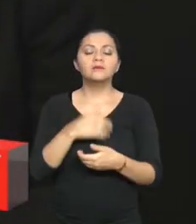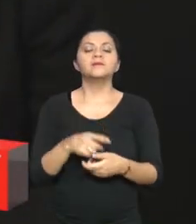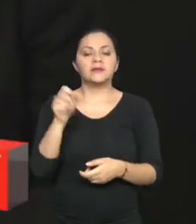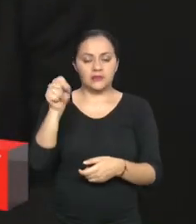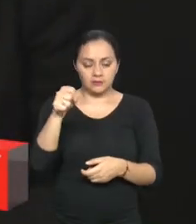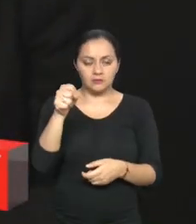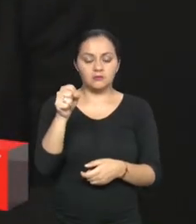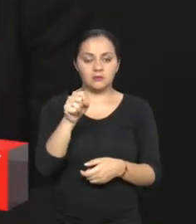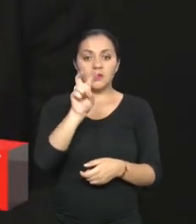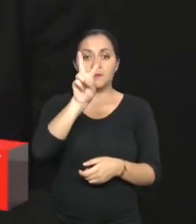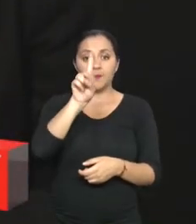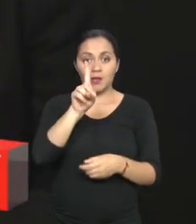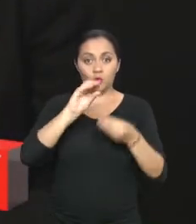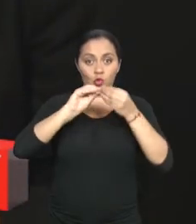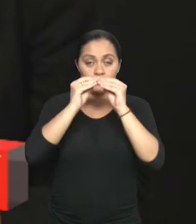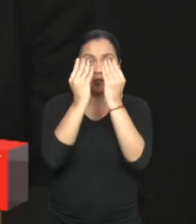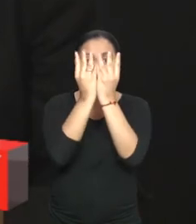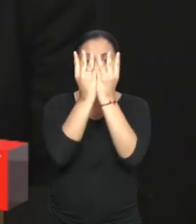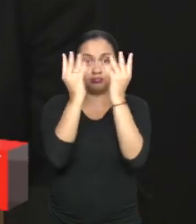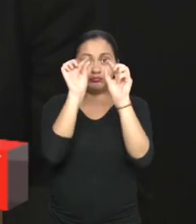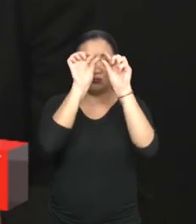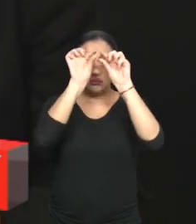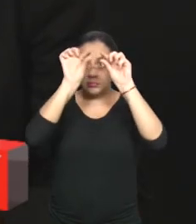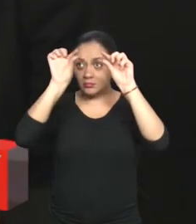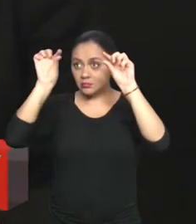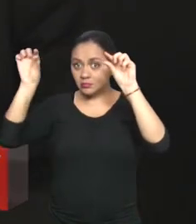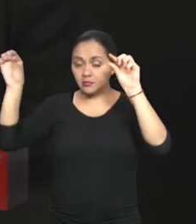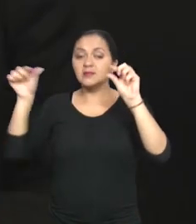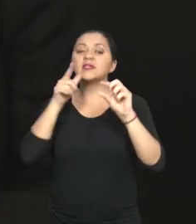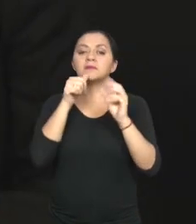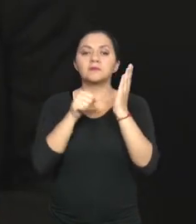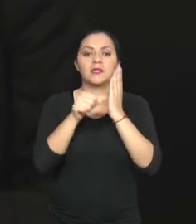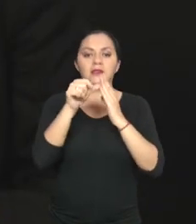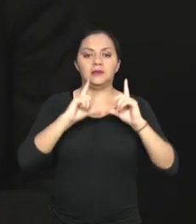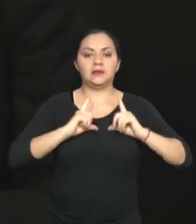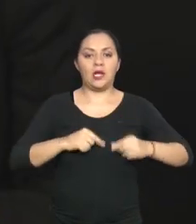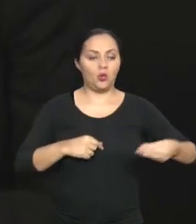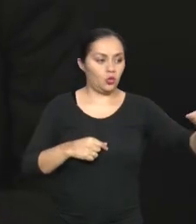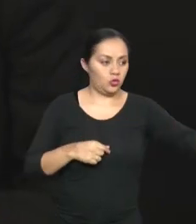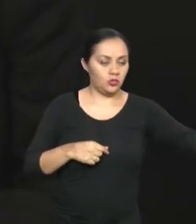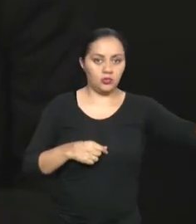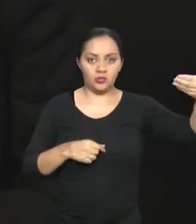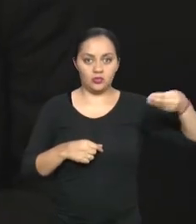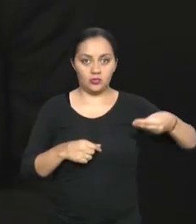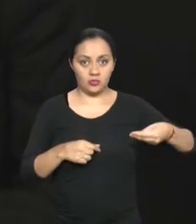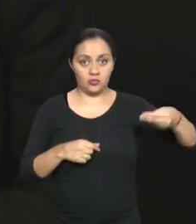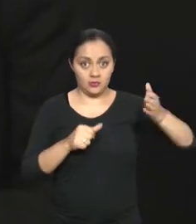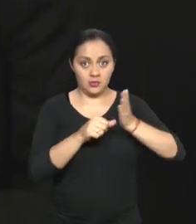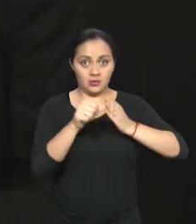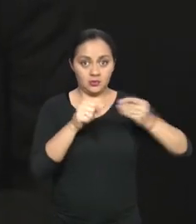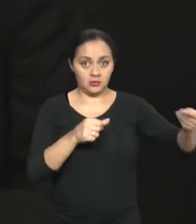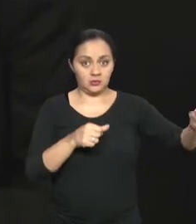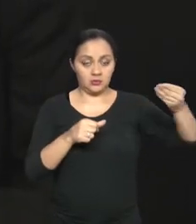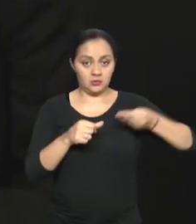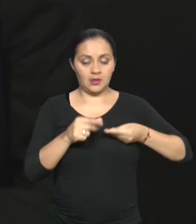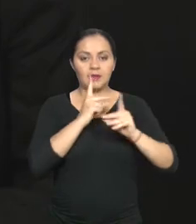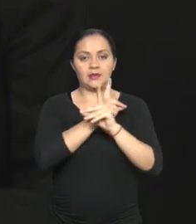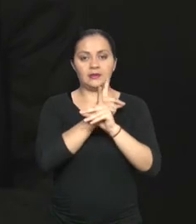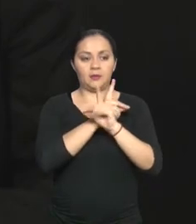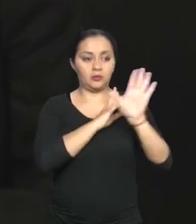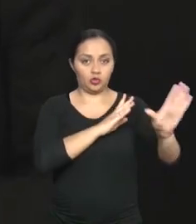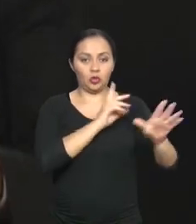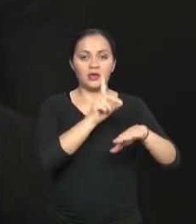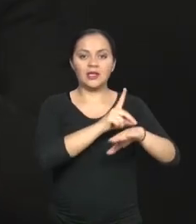código de 21 dígitos que lo emite el Ministerio de Salud Público a través de su Dirección Nacional de Discapacitales. Entonces,